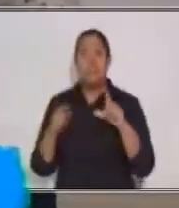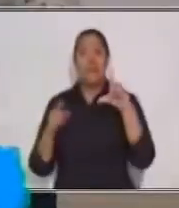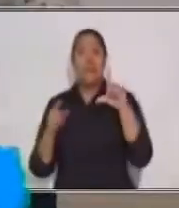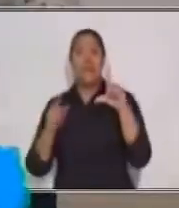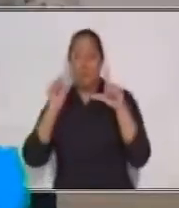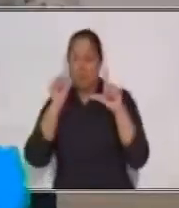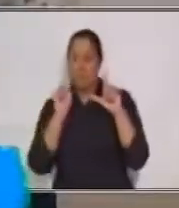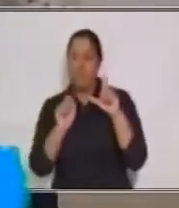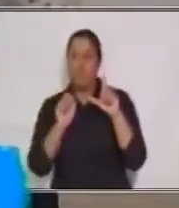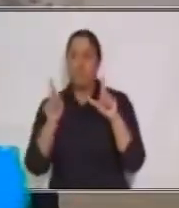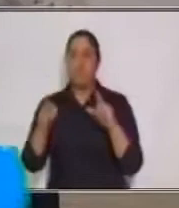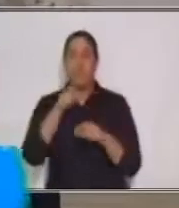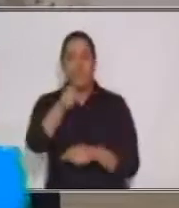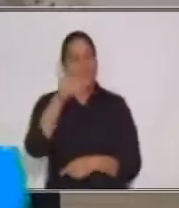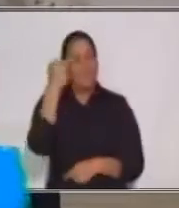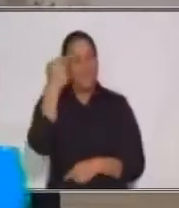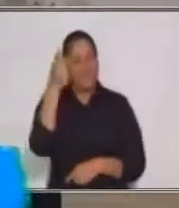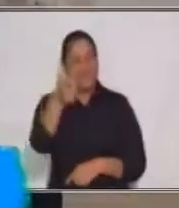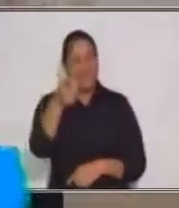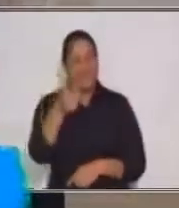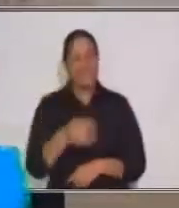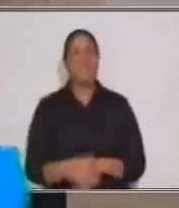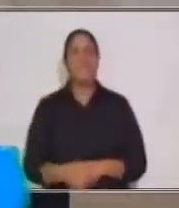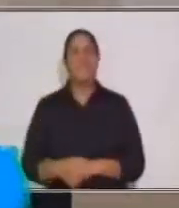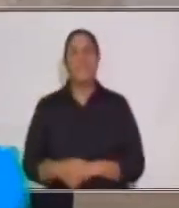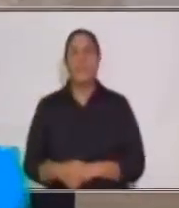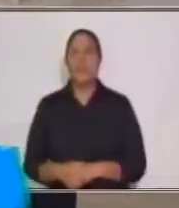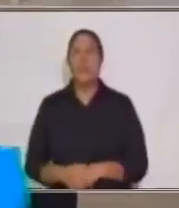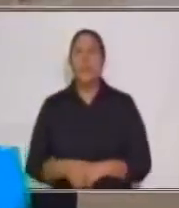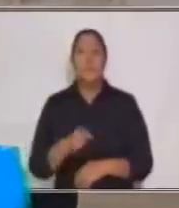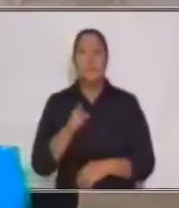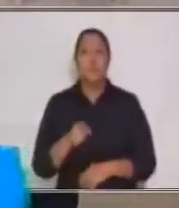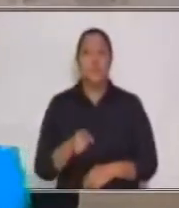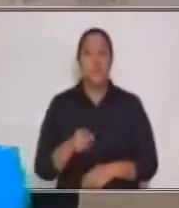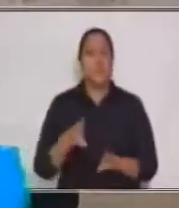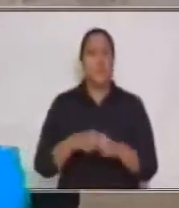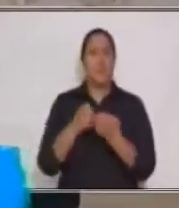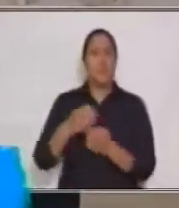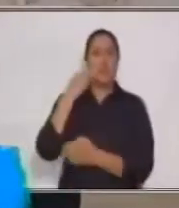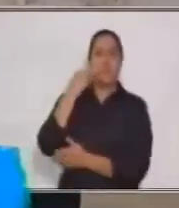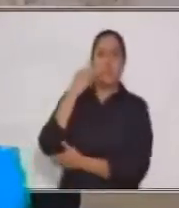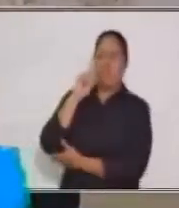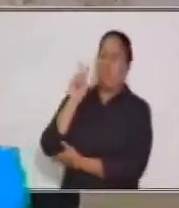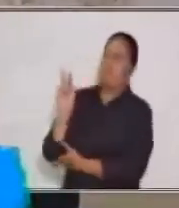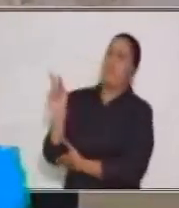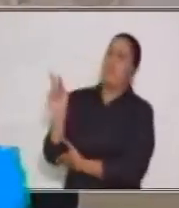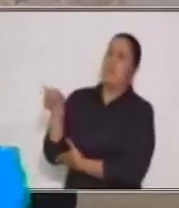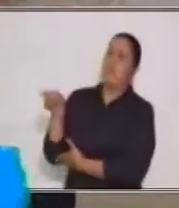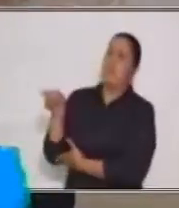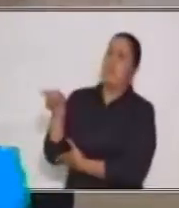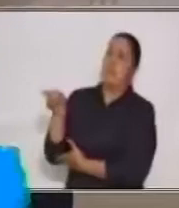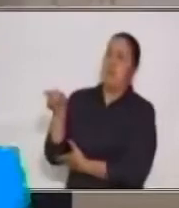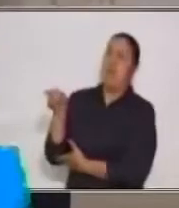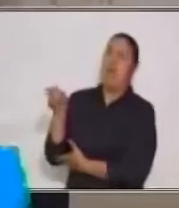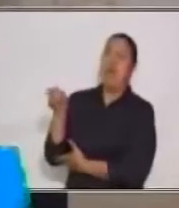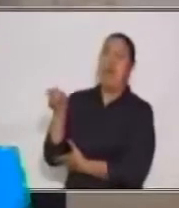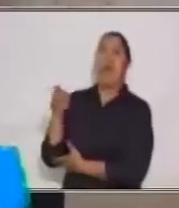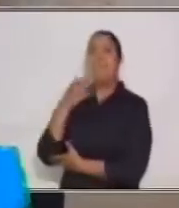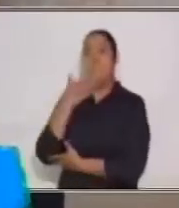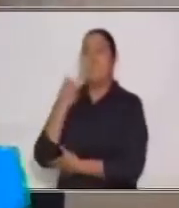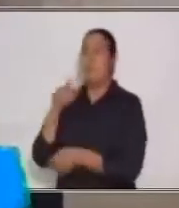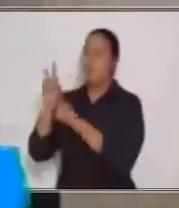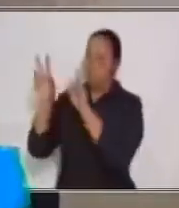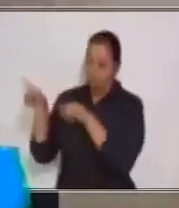inteligentes. Los felicito. Así que decidió llevarlo donde el oftalmólogo.